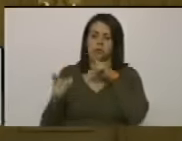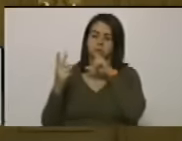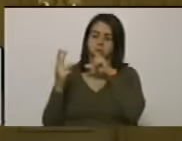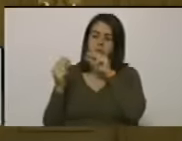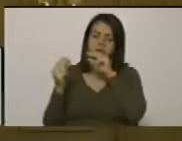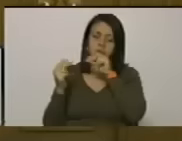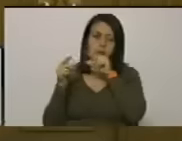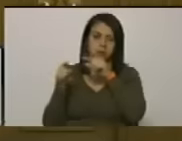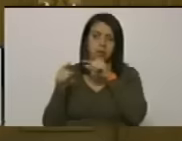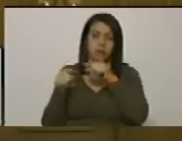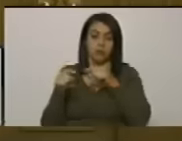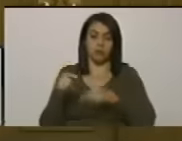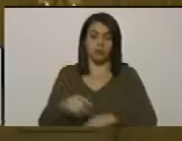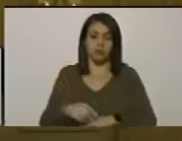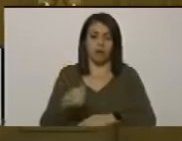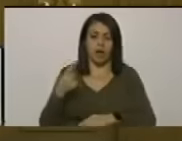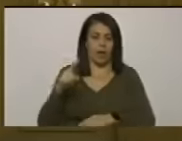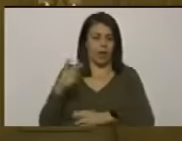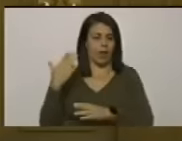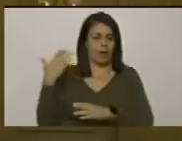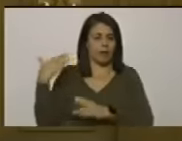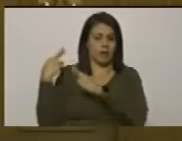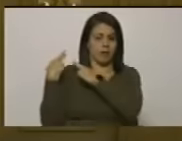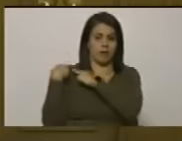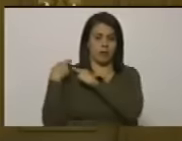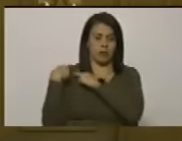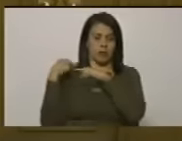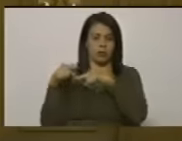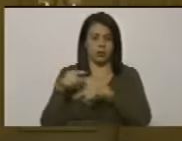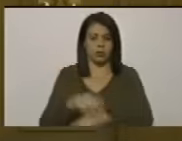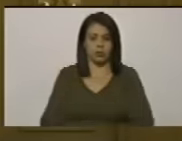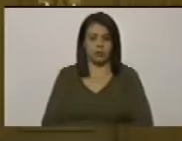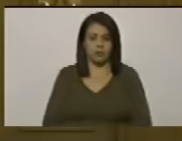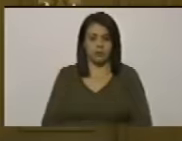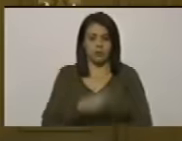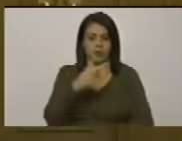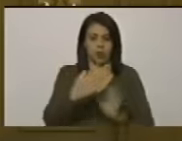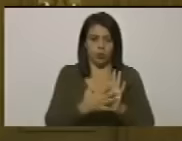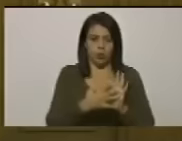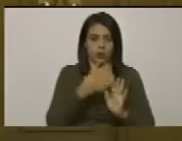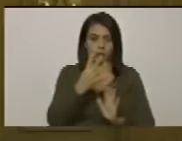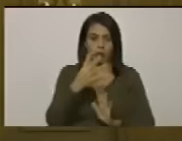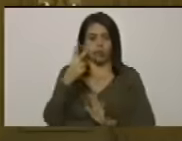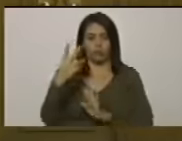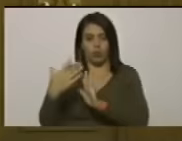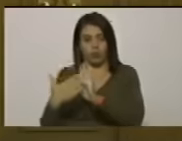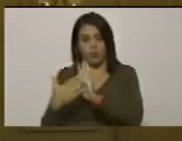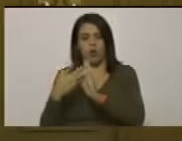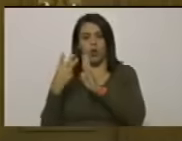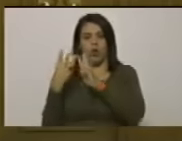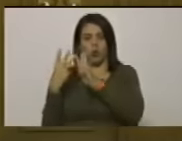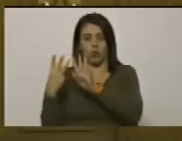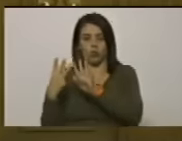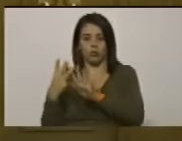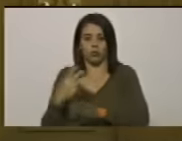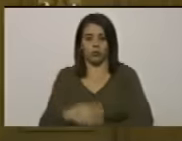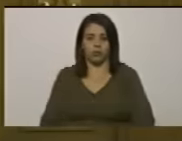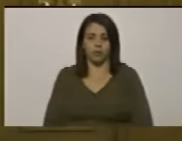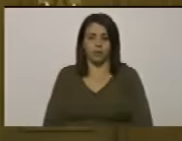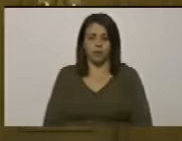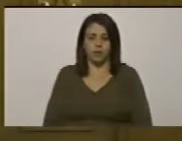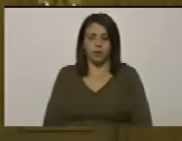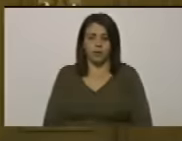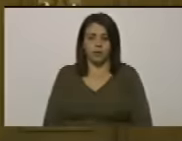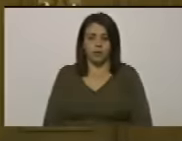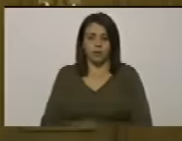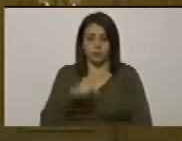cuando teníamos la responsabilidad por allá por 2004-2008 a